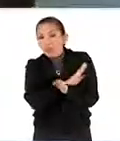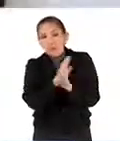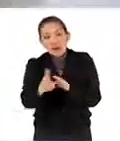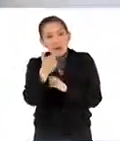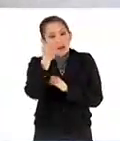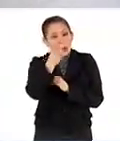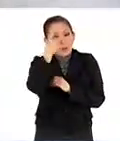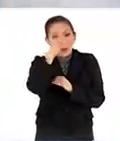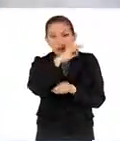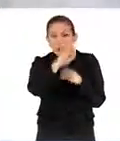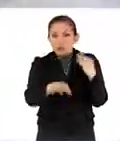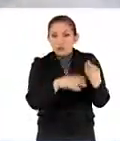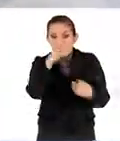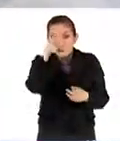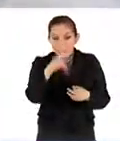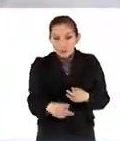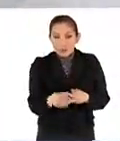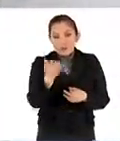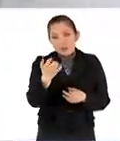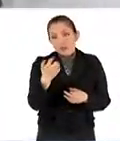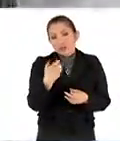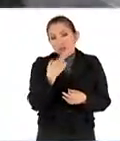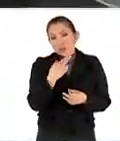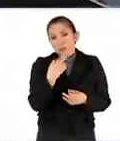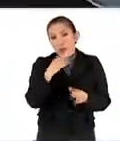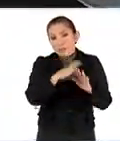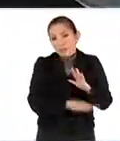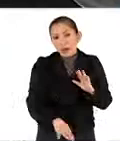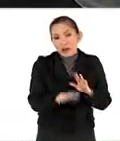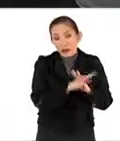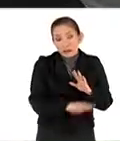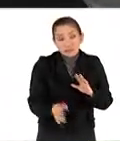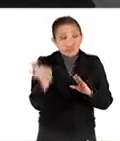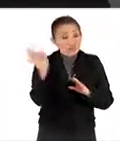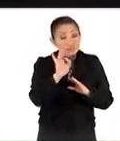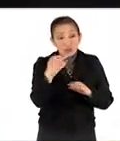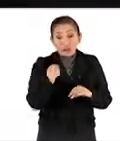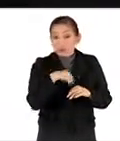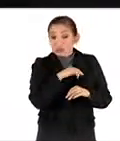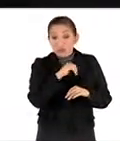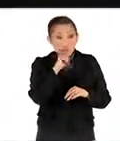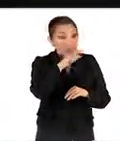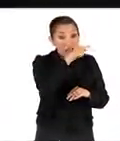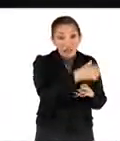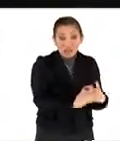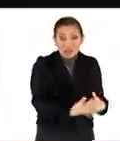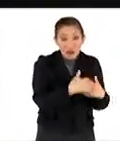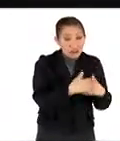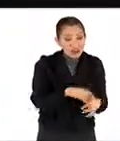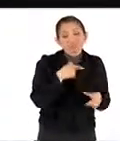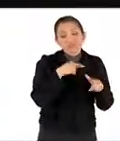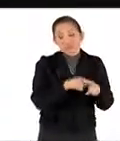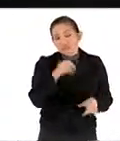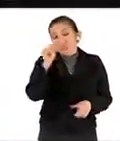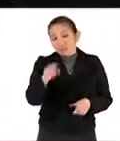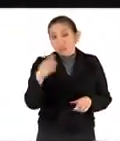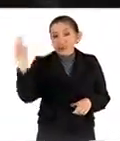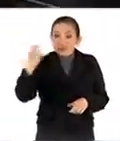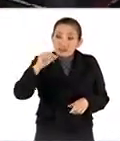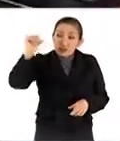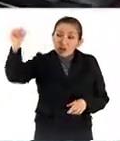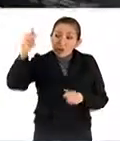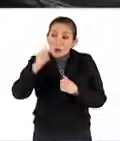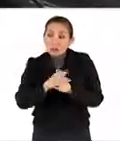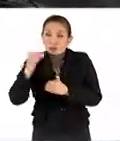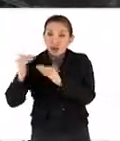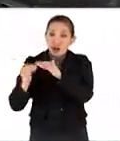económico para todo el país y eso yo creo que es fundamental. Si no llegamos a tener esta parte vamos a seguir teniendo dependencia de